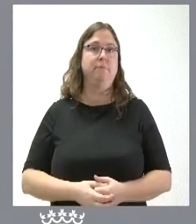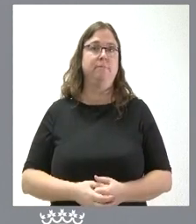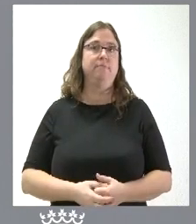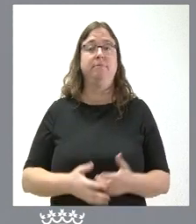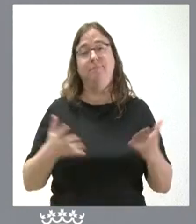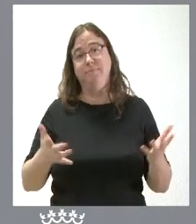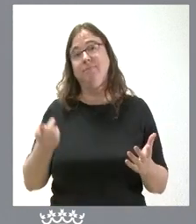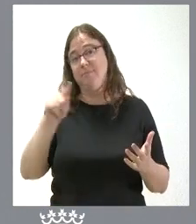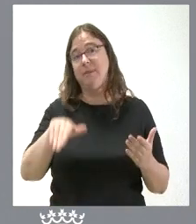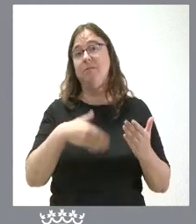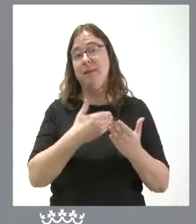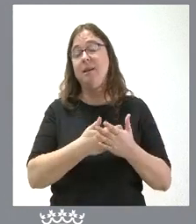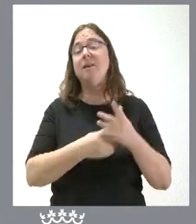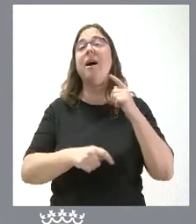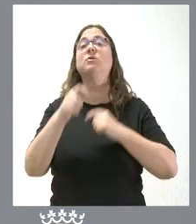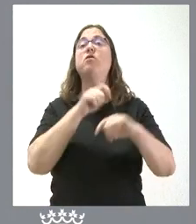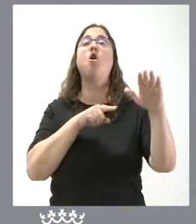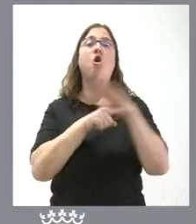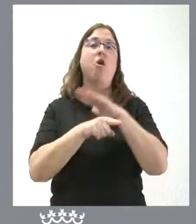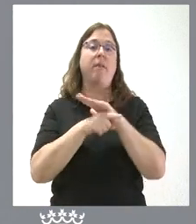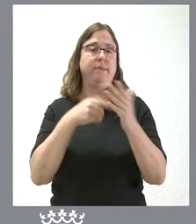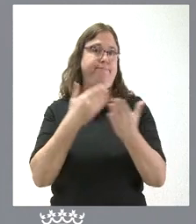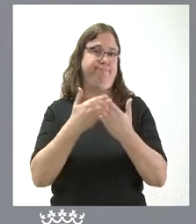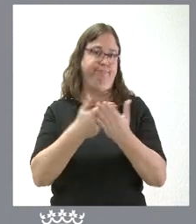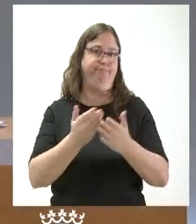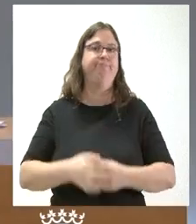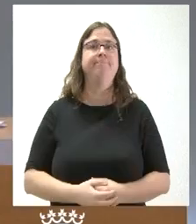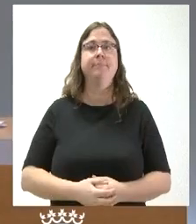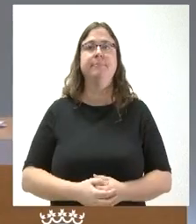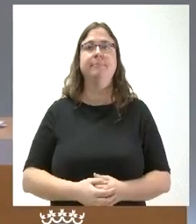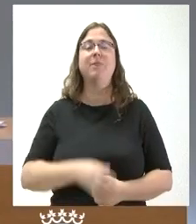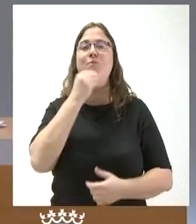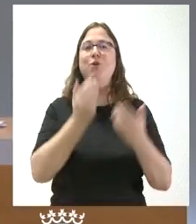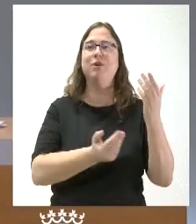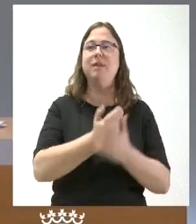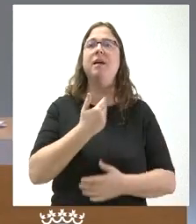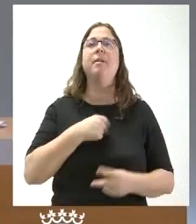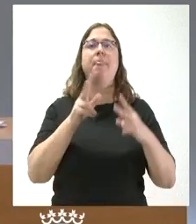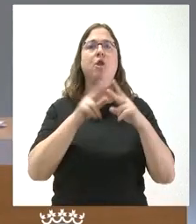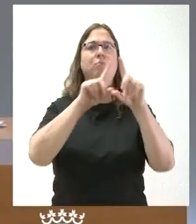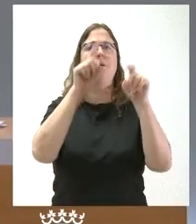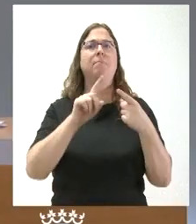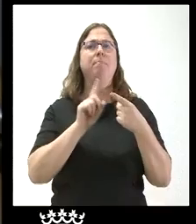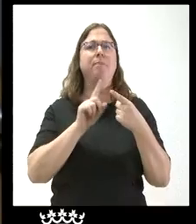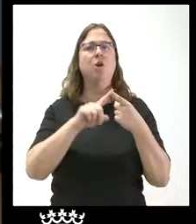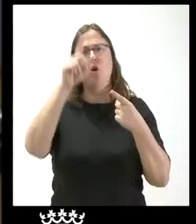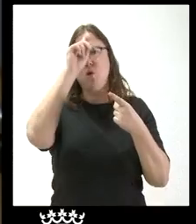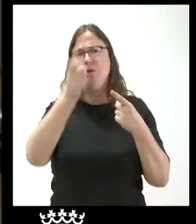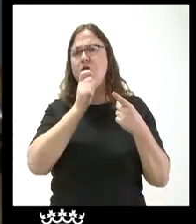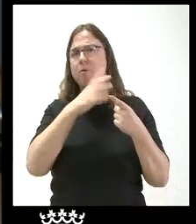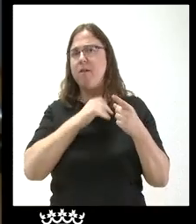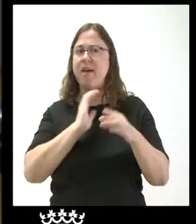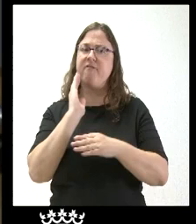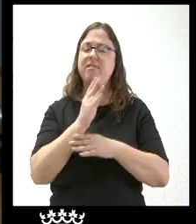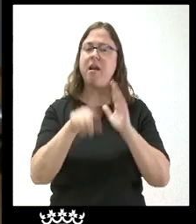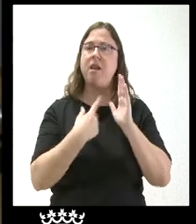también la propia Asociación de Gerentes pone de manifiesto ¿Qué tal? Buenos días Tenía dos cuestiones la primera es no sé de qué manera puede influir en la